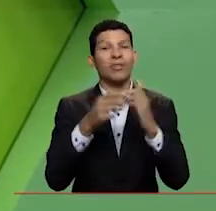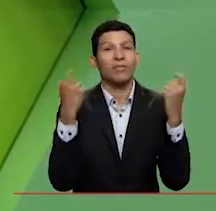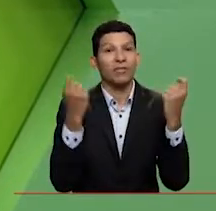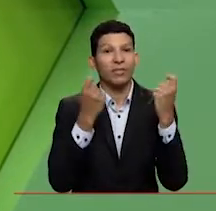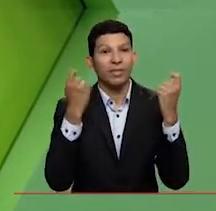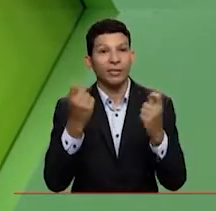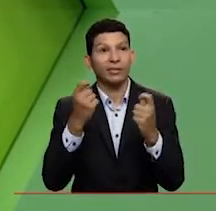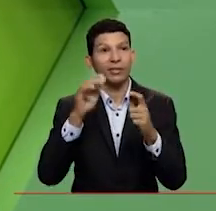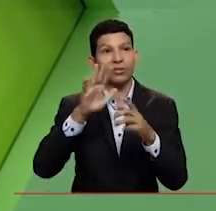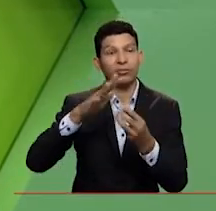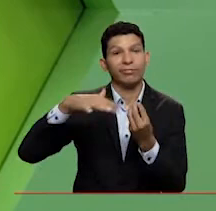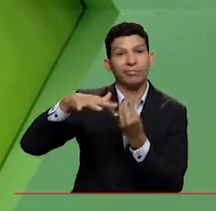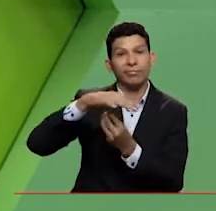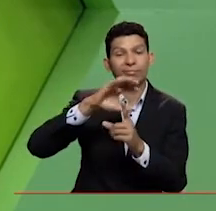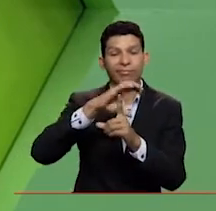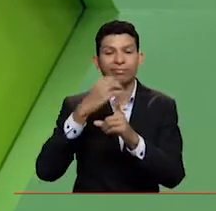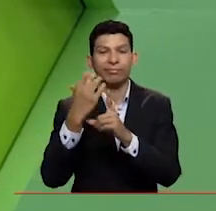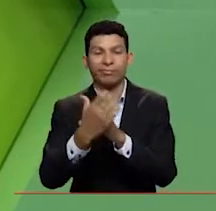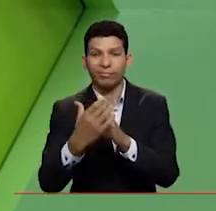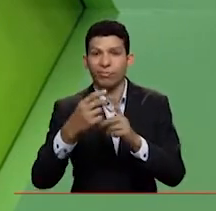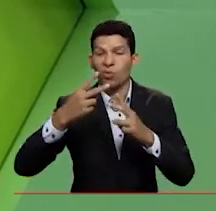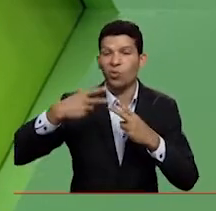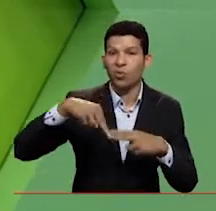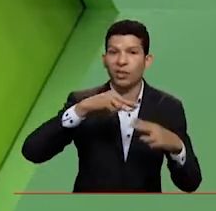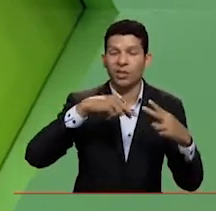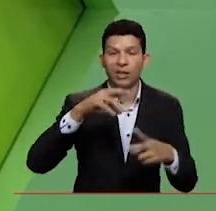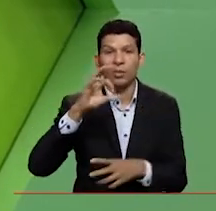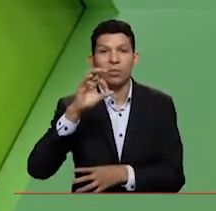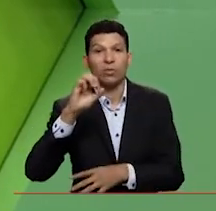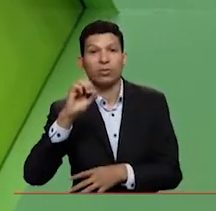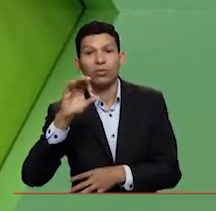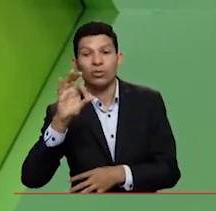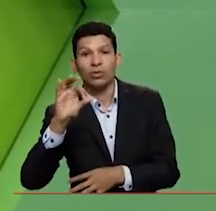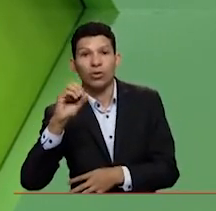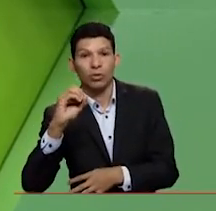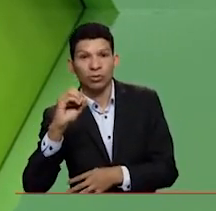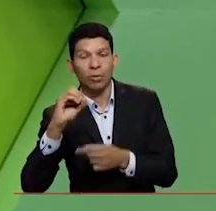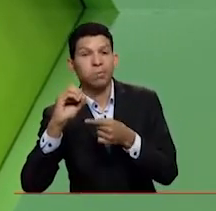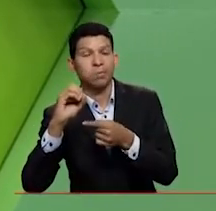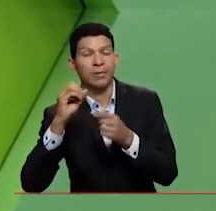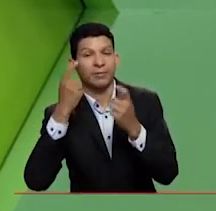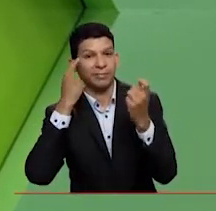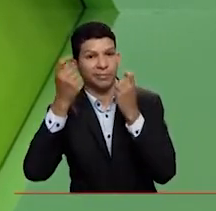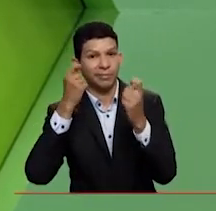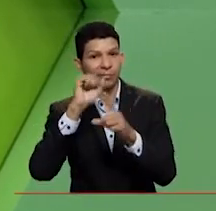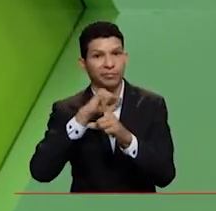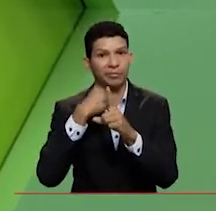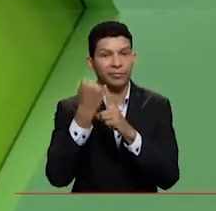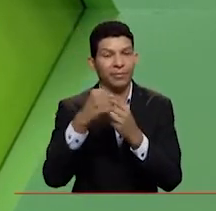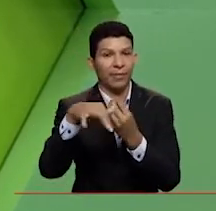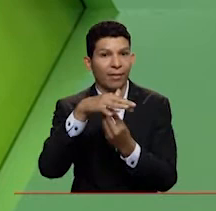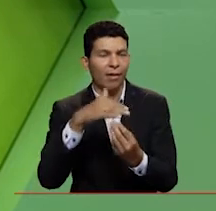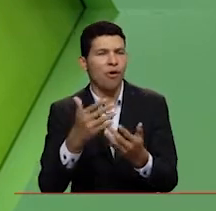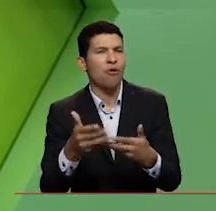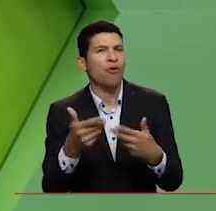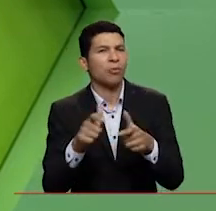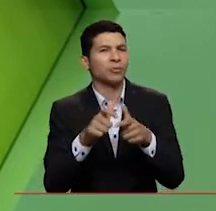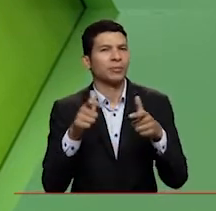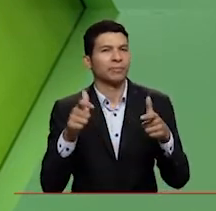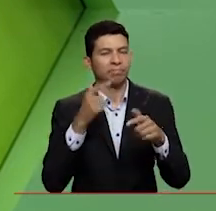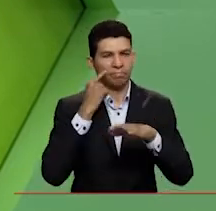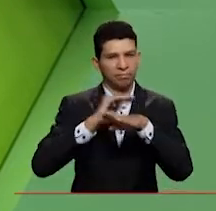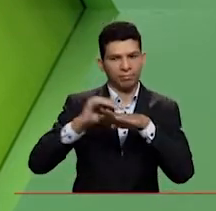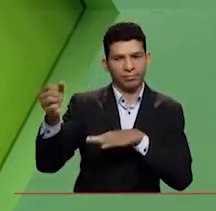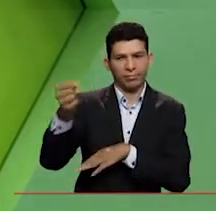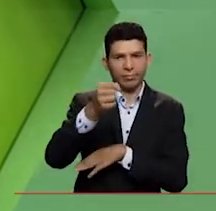de la Laguna de Sonso y cómo está creciendo esta estrategia social y ambiental. Para ello hemos invitado